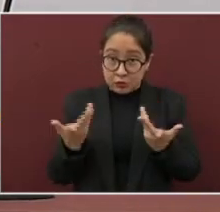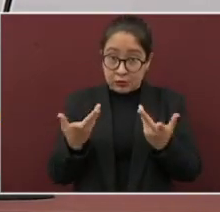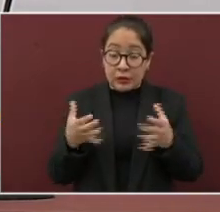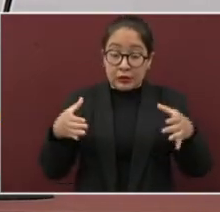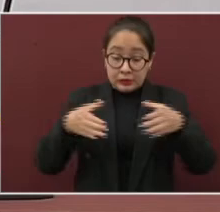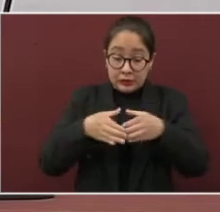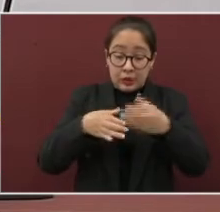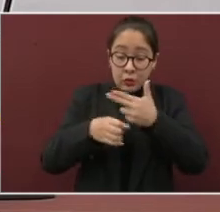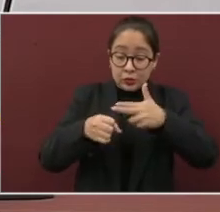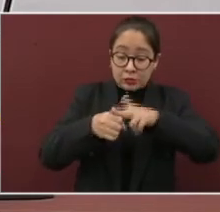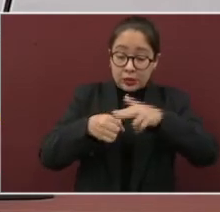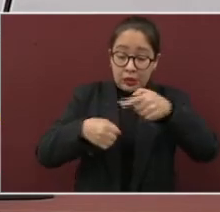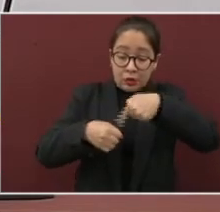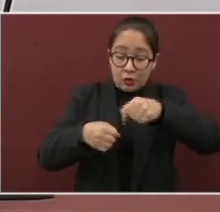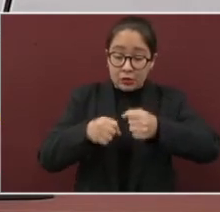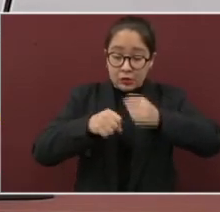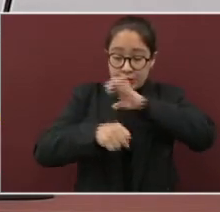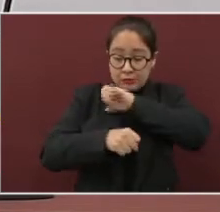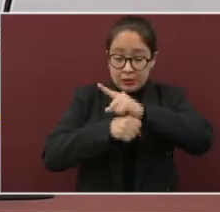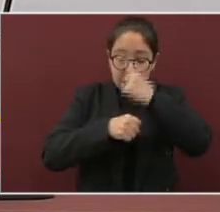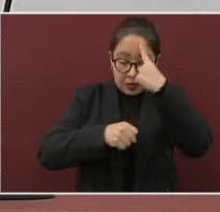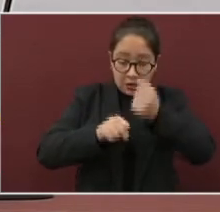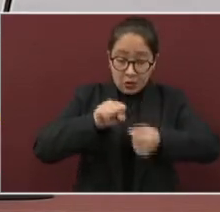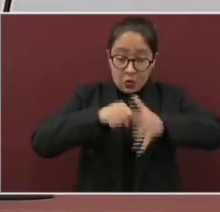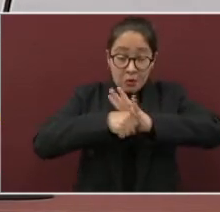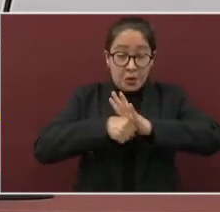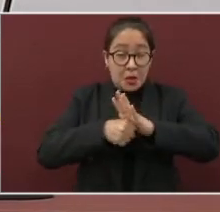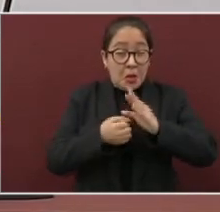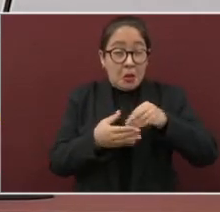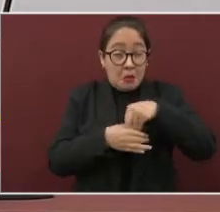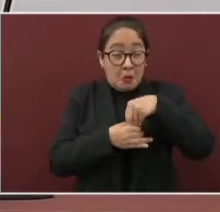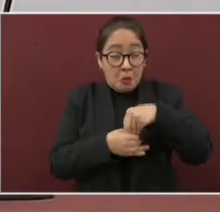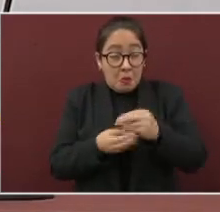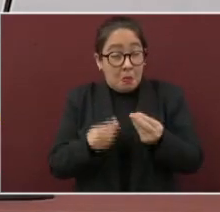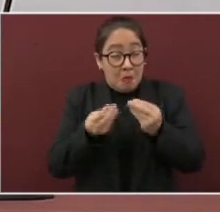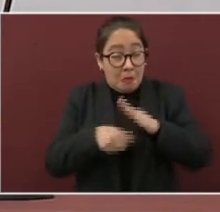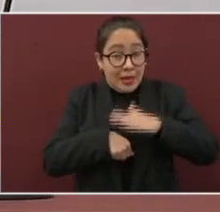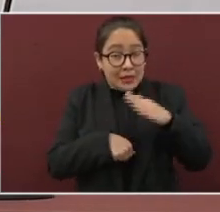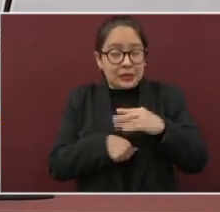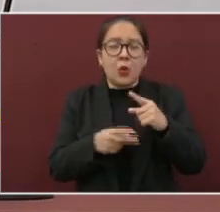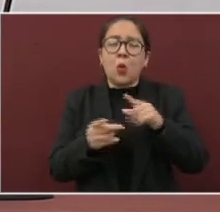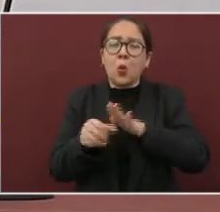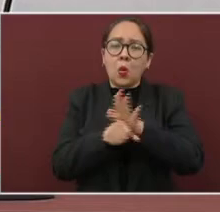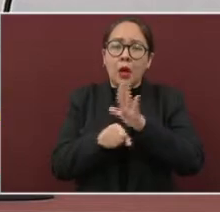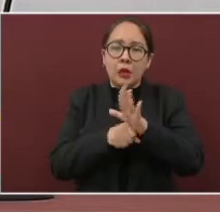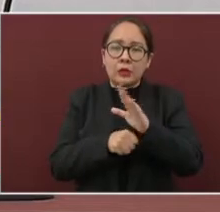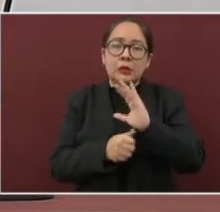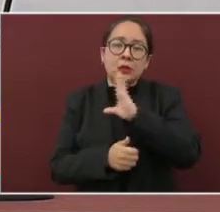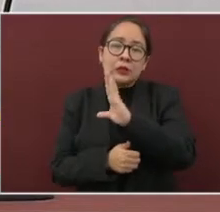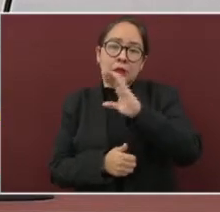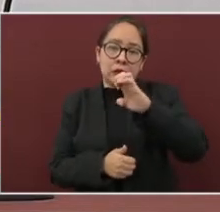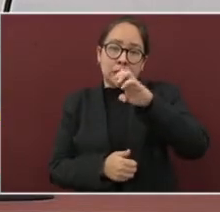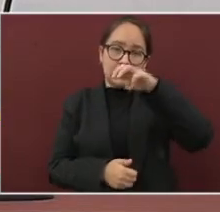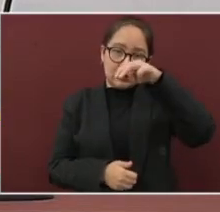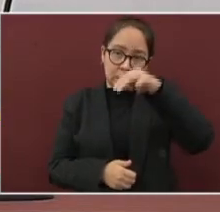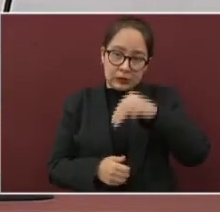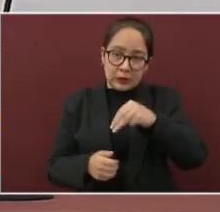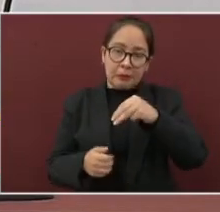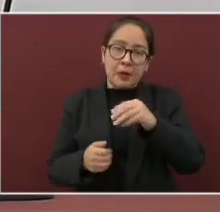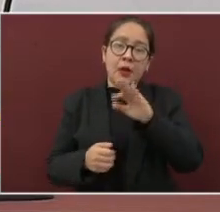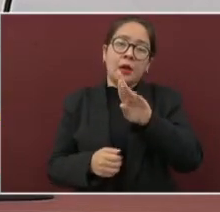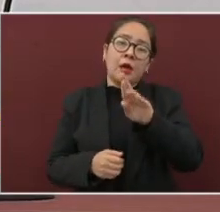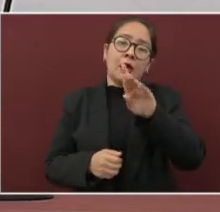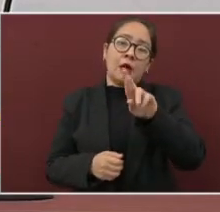tienen mayor ocupación son los siguientes. El centro de alta especialidad Rafael